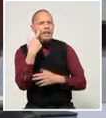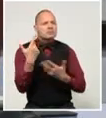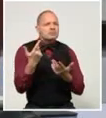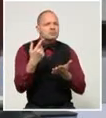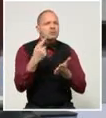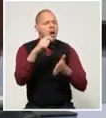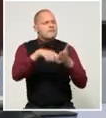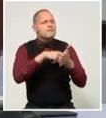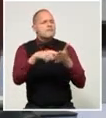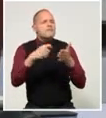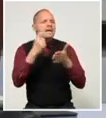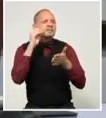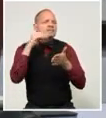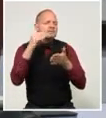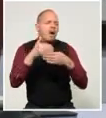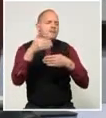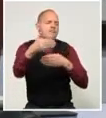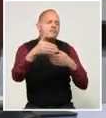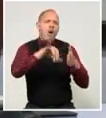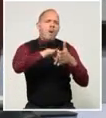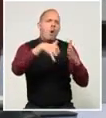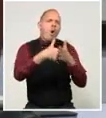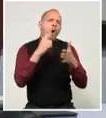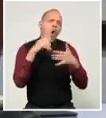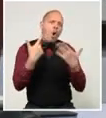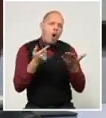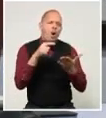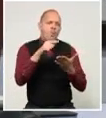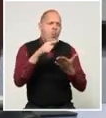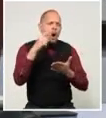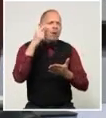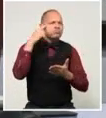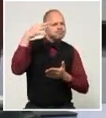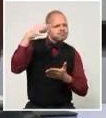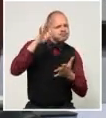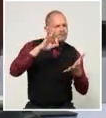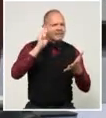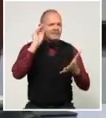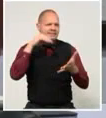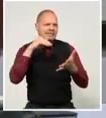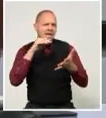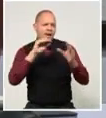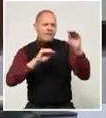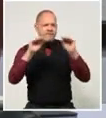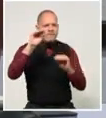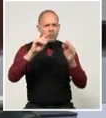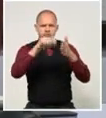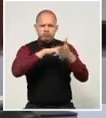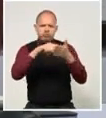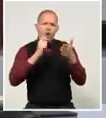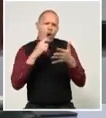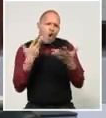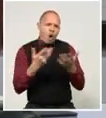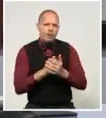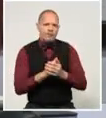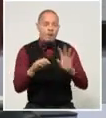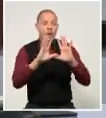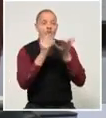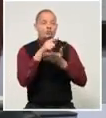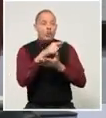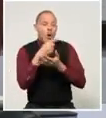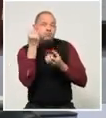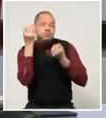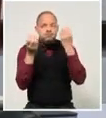logística y las cadenas de suministros. Y tratar que todo lo que vayamos a trabajar en ese programa tenga salida de innovación